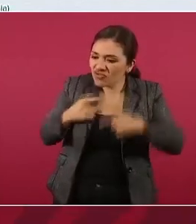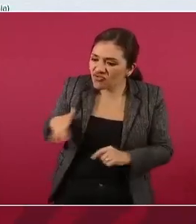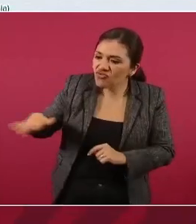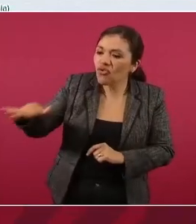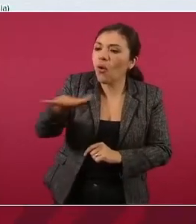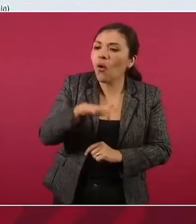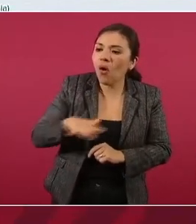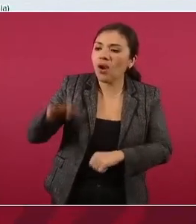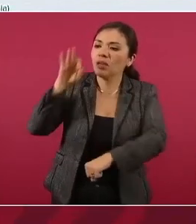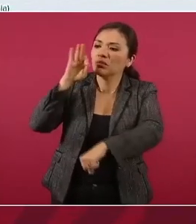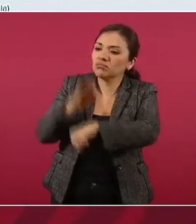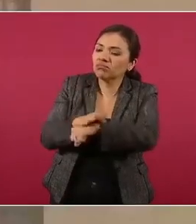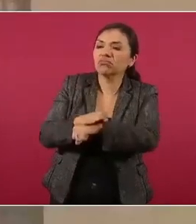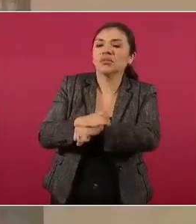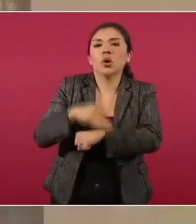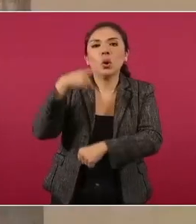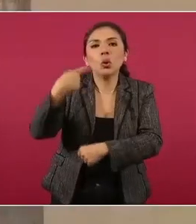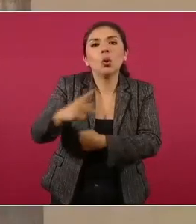a la patria,